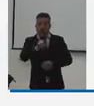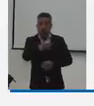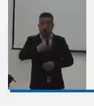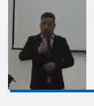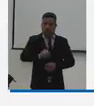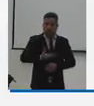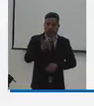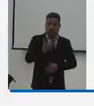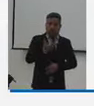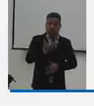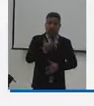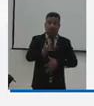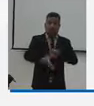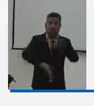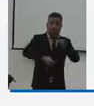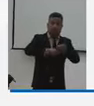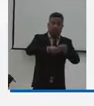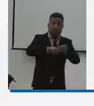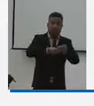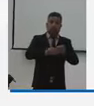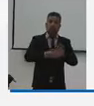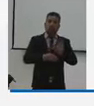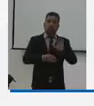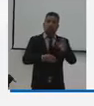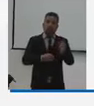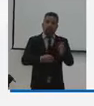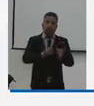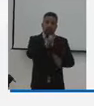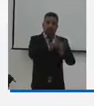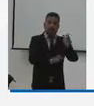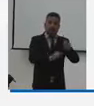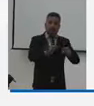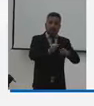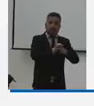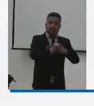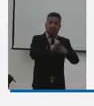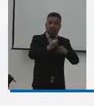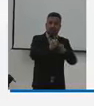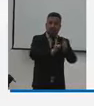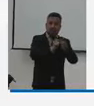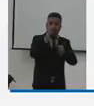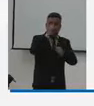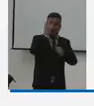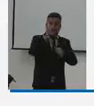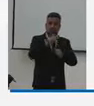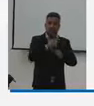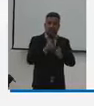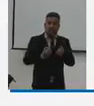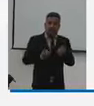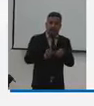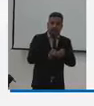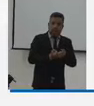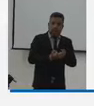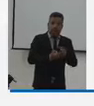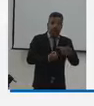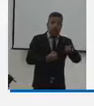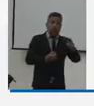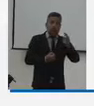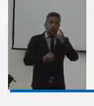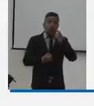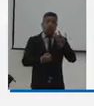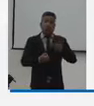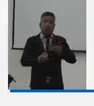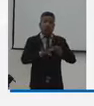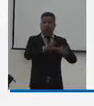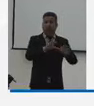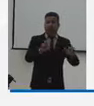adolescentes también en el apoyo a esos deportistas que hoy en día sus mamás o sus padres